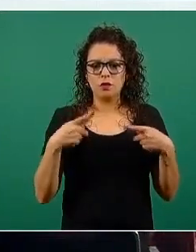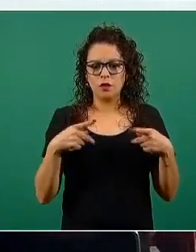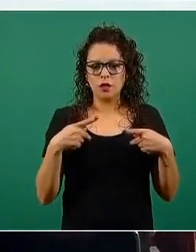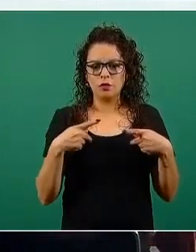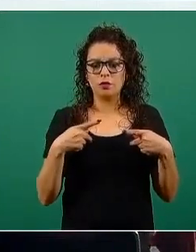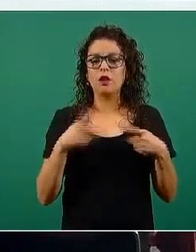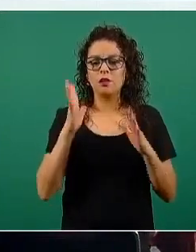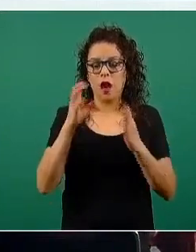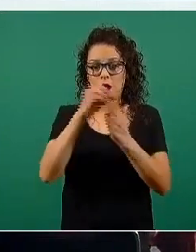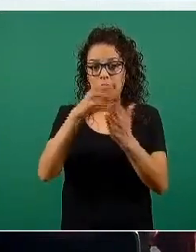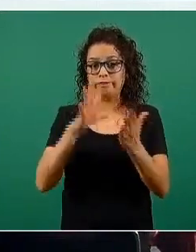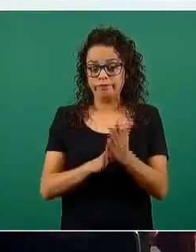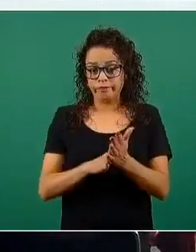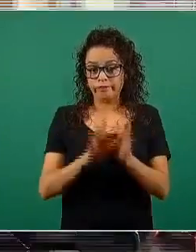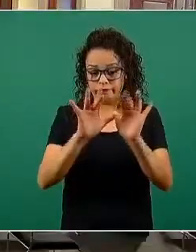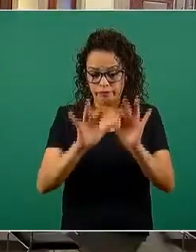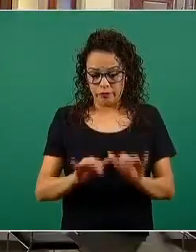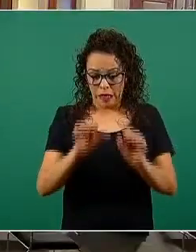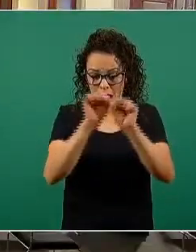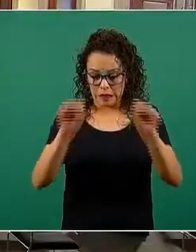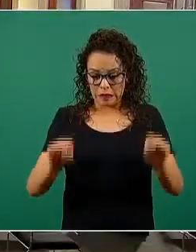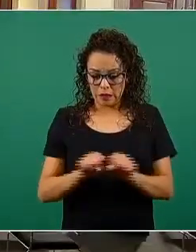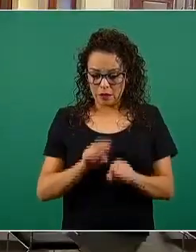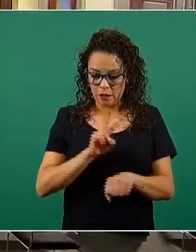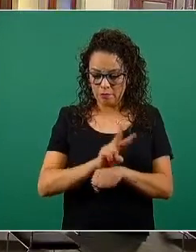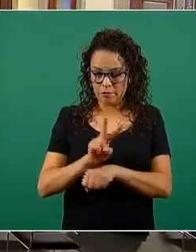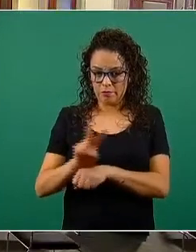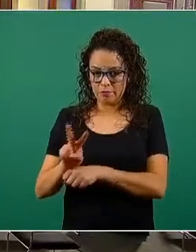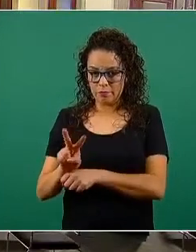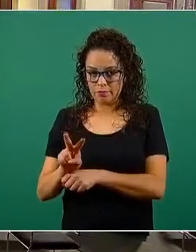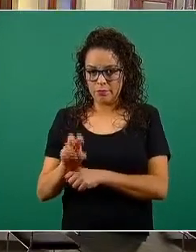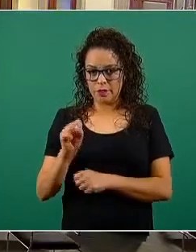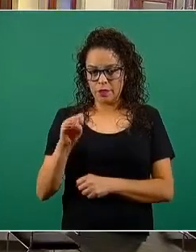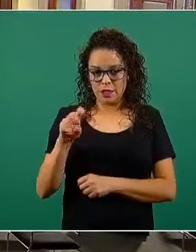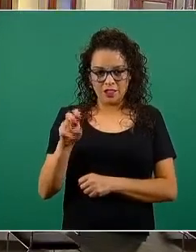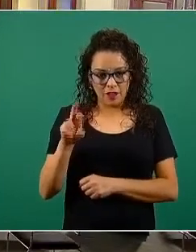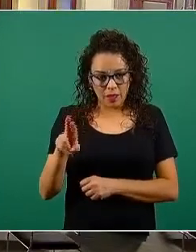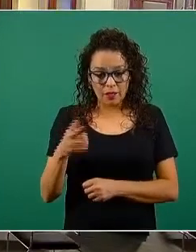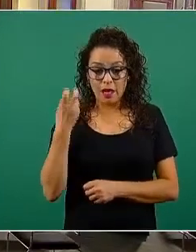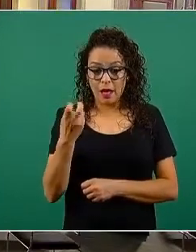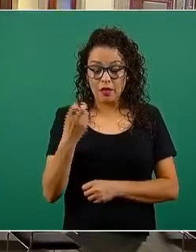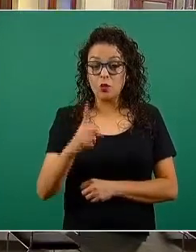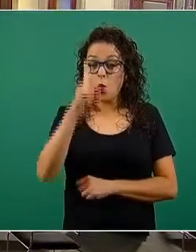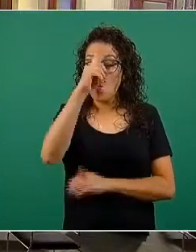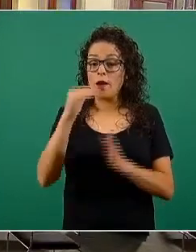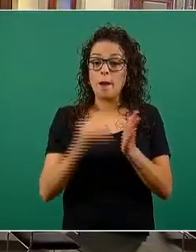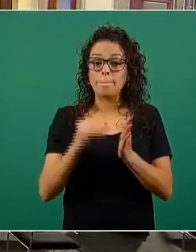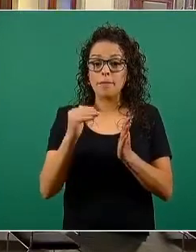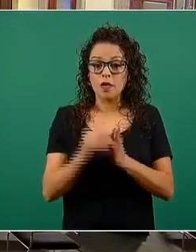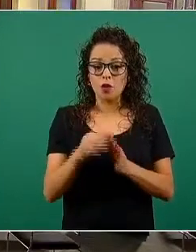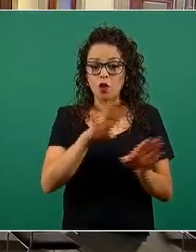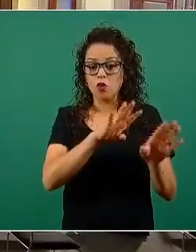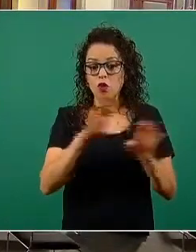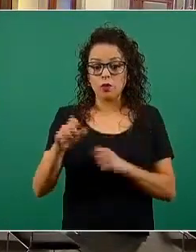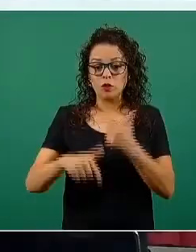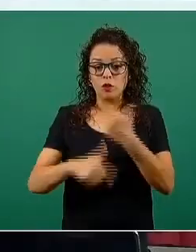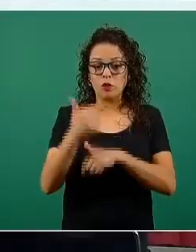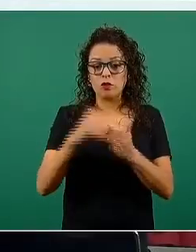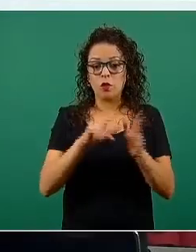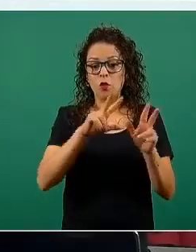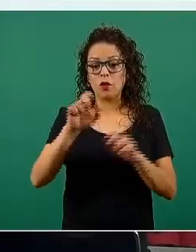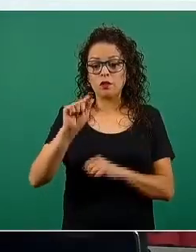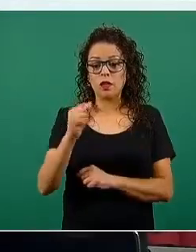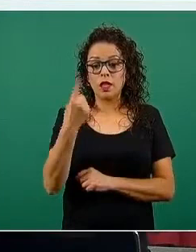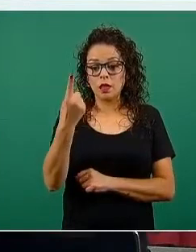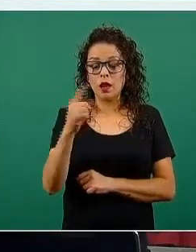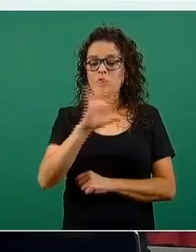registradas en nuestro sistema de vigilancia epidemiológica, de los cuales 1 millón 912 mil 871